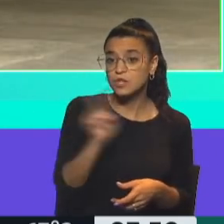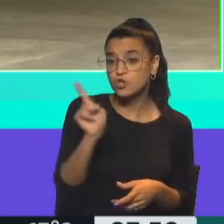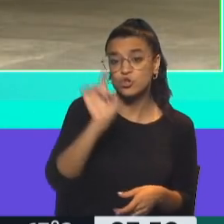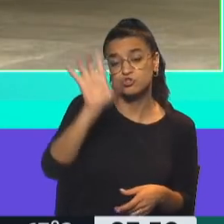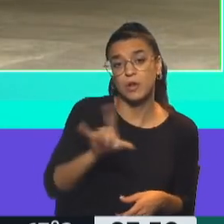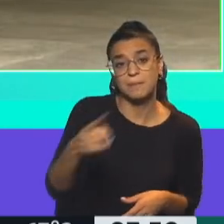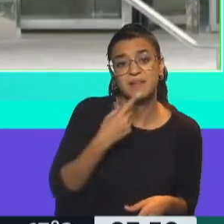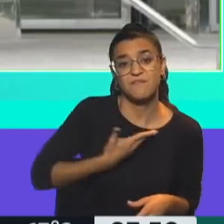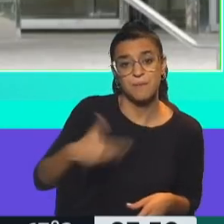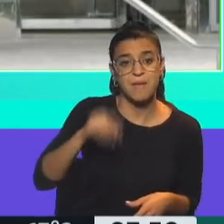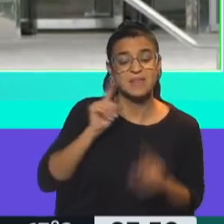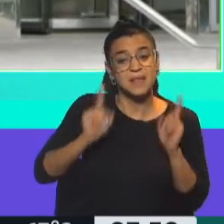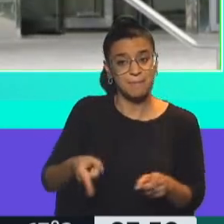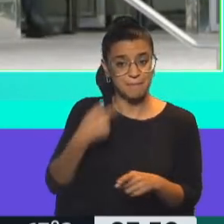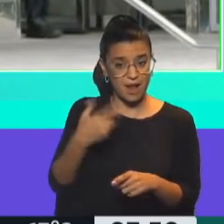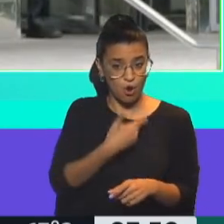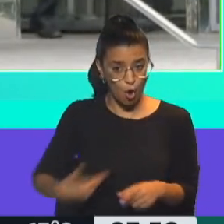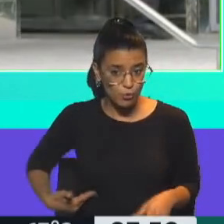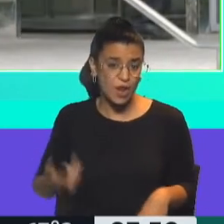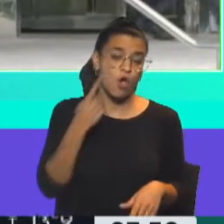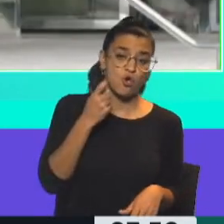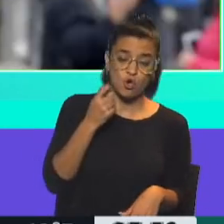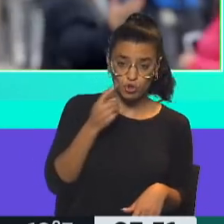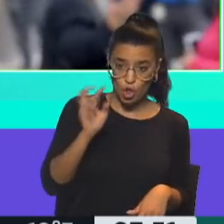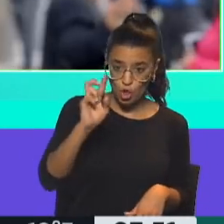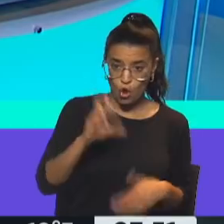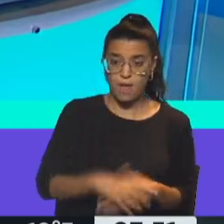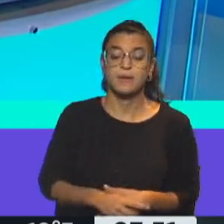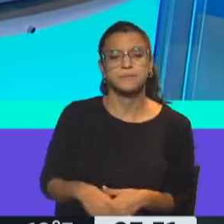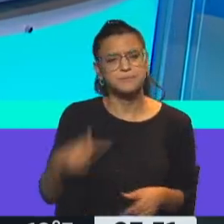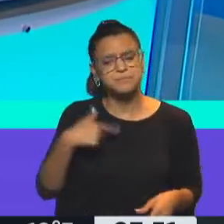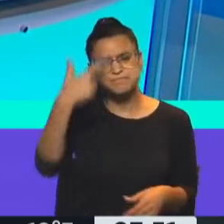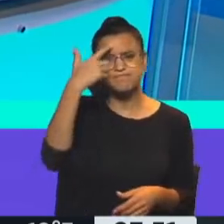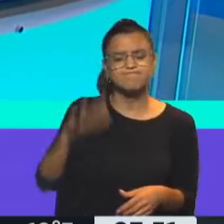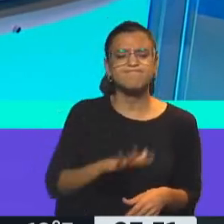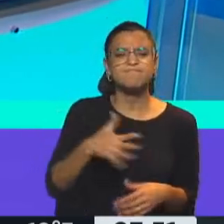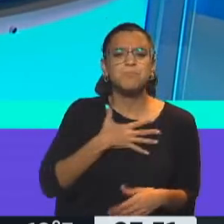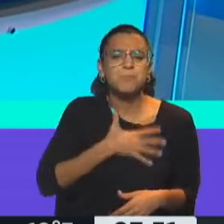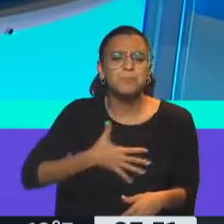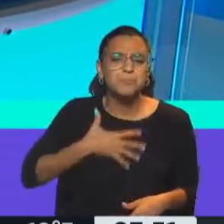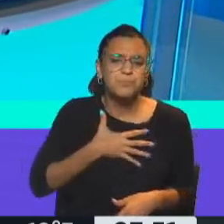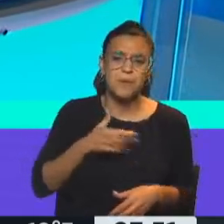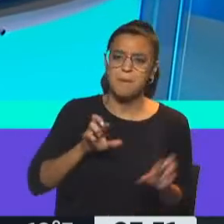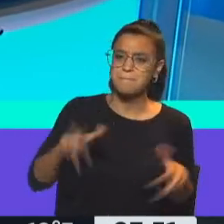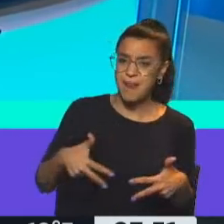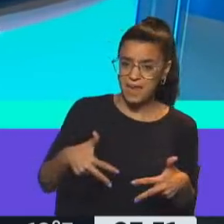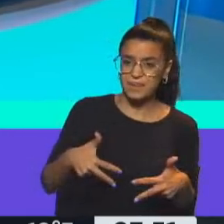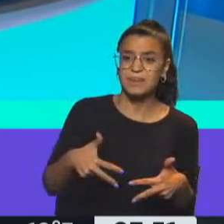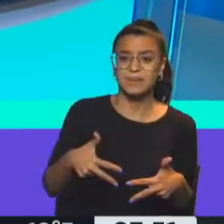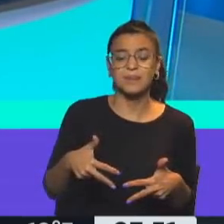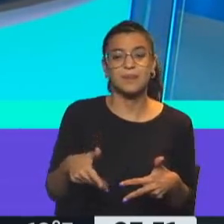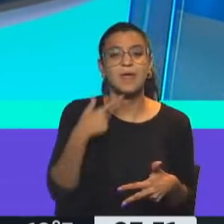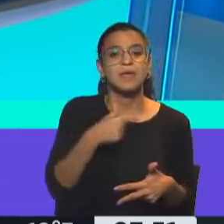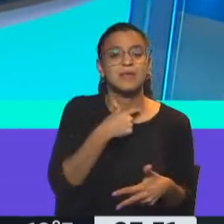para el FMI, sino también para el gobierno, ¿no? Tener controlado el dólar. Ahora, da una sensación de que es un plan que de alguna manera